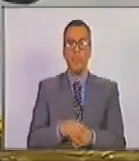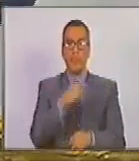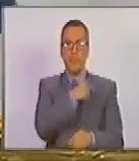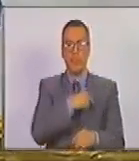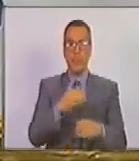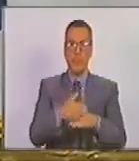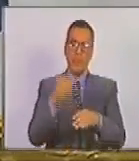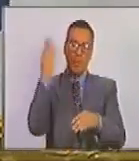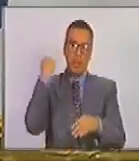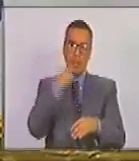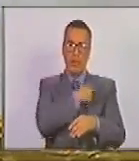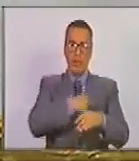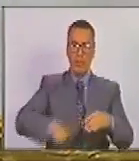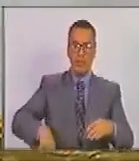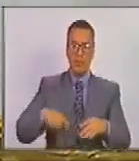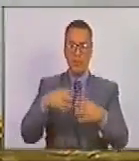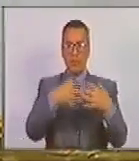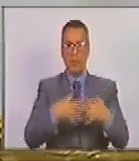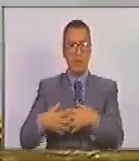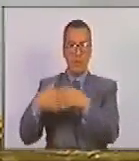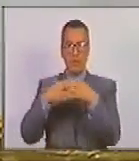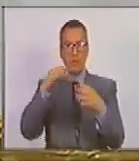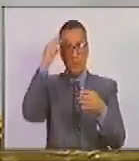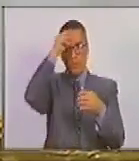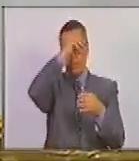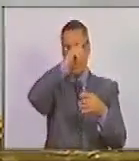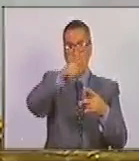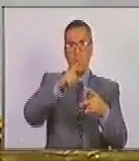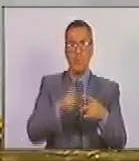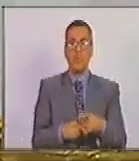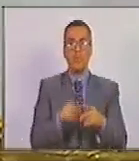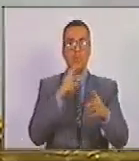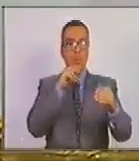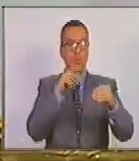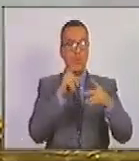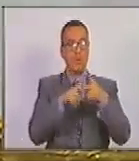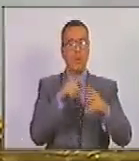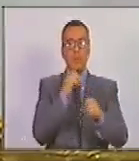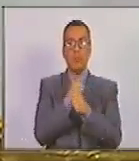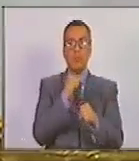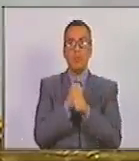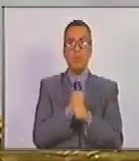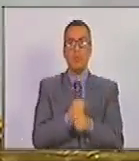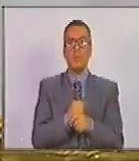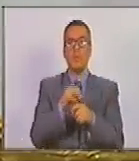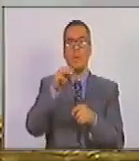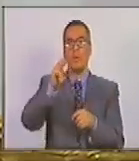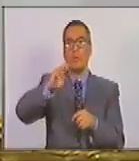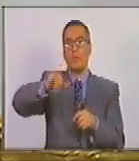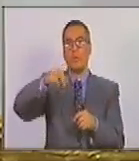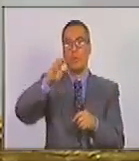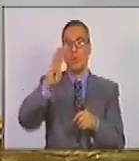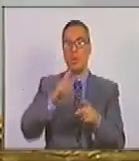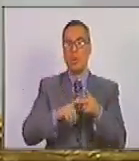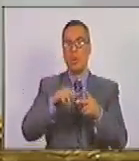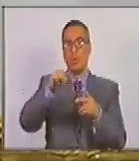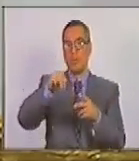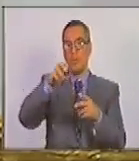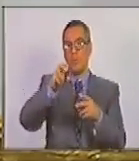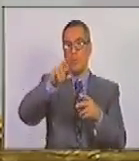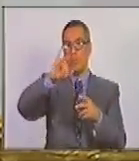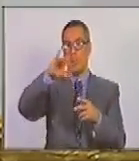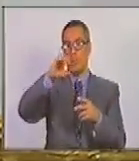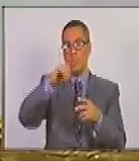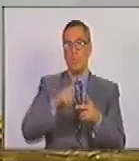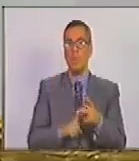expresidente de los Estados Unidos Donald Trump algunos de sus voceros y funcionarios Mark Sper John Bolton Mauricio Claver